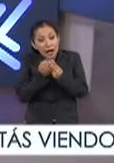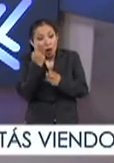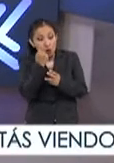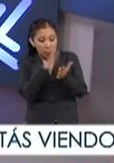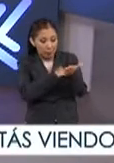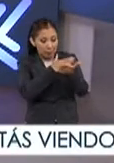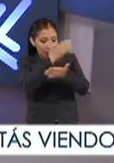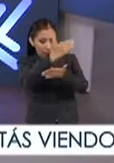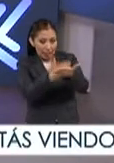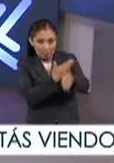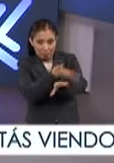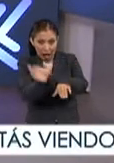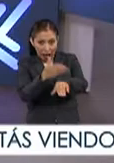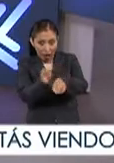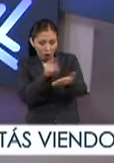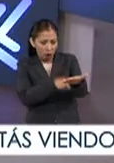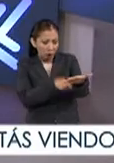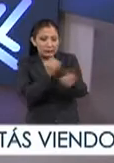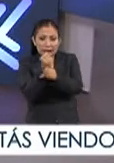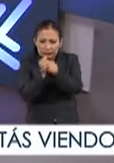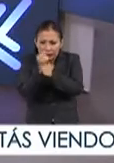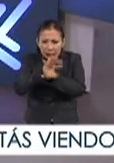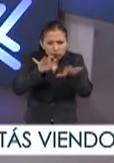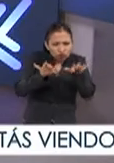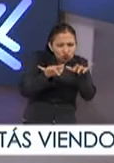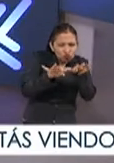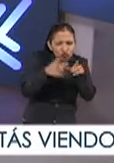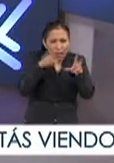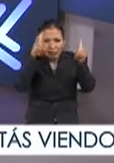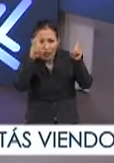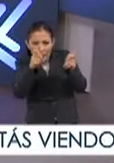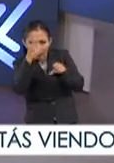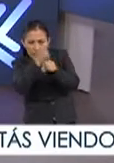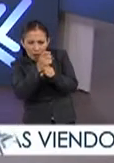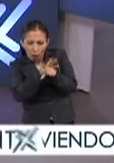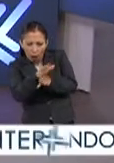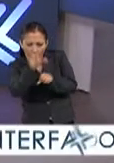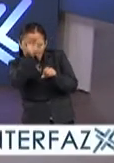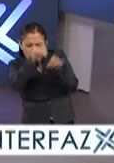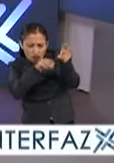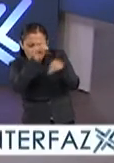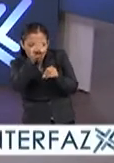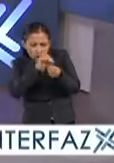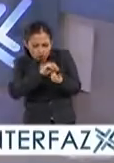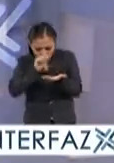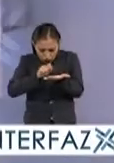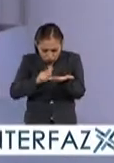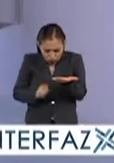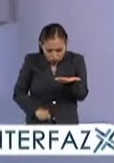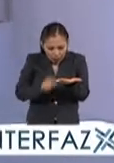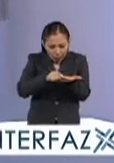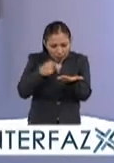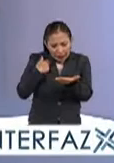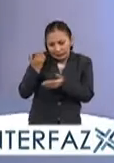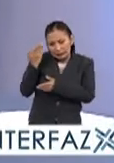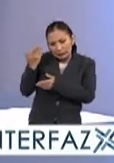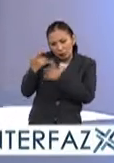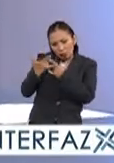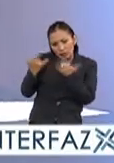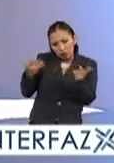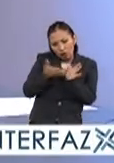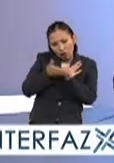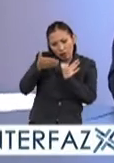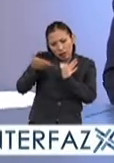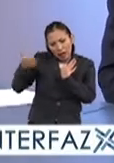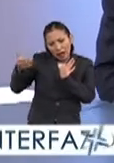una hoja en blanco a investigar el tema primero y luego a darle un diseño narrativo